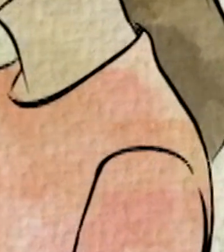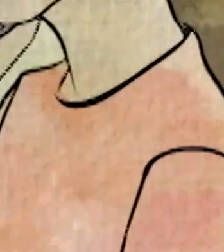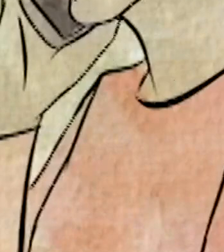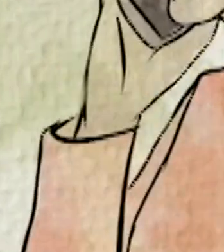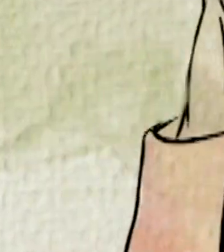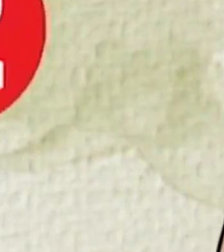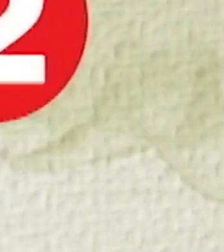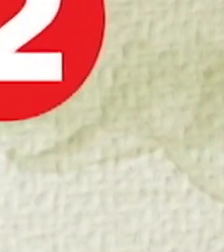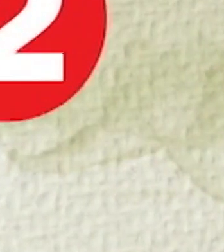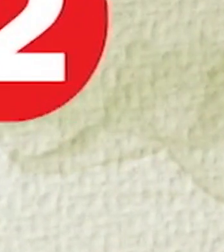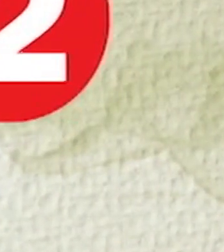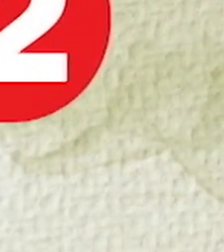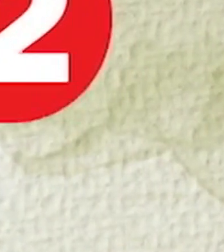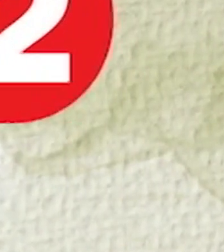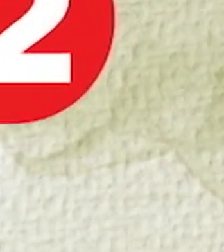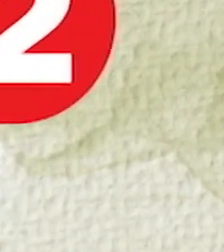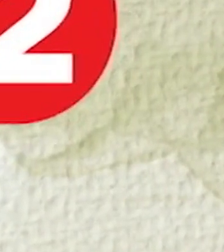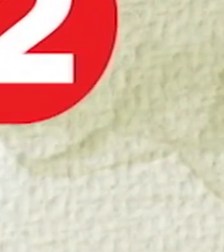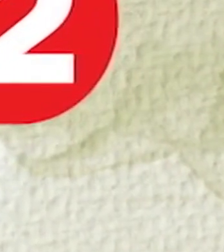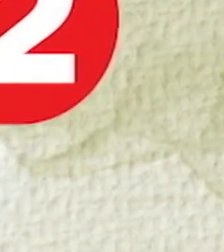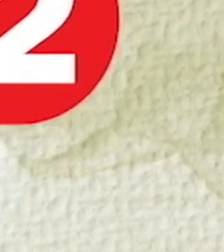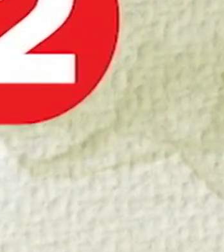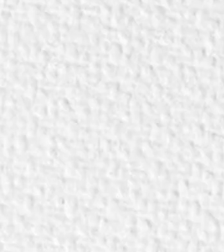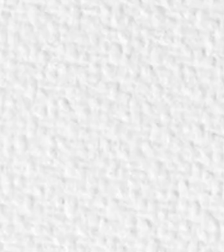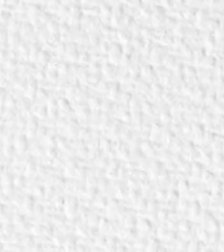su llamada es confidencial